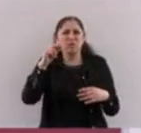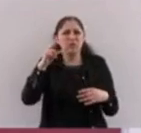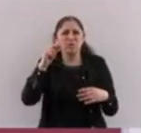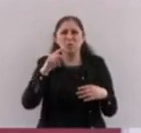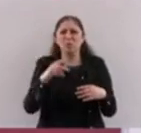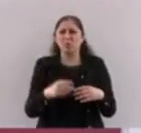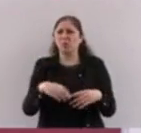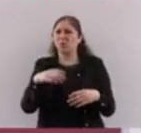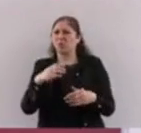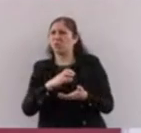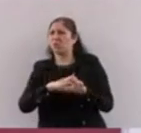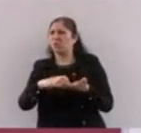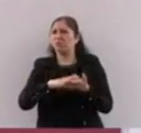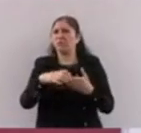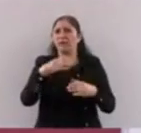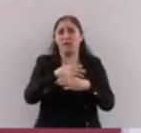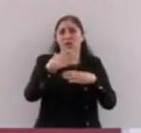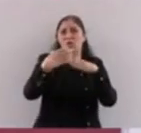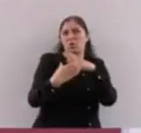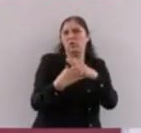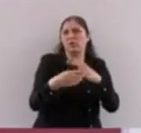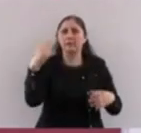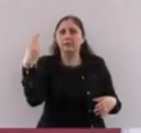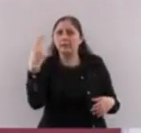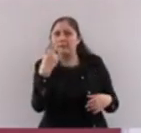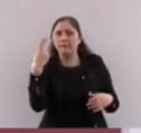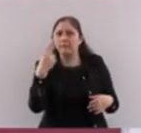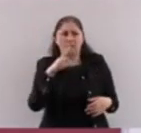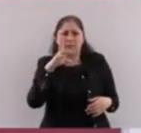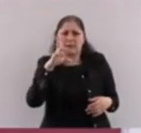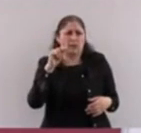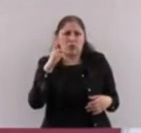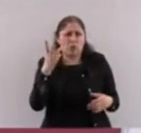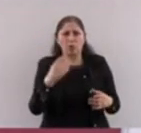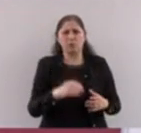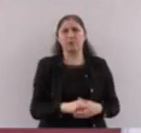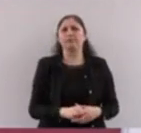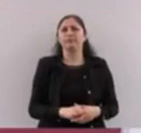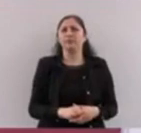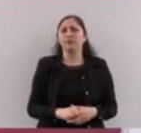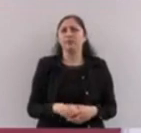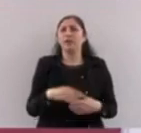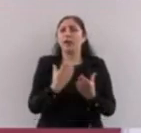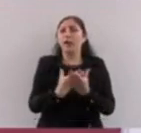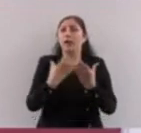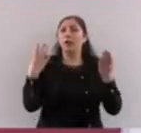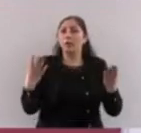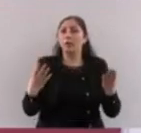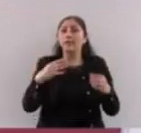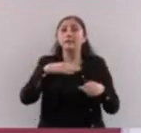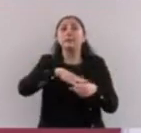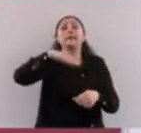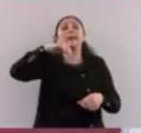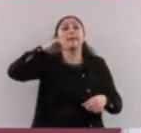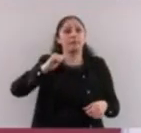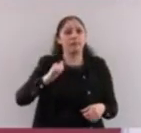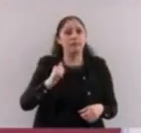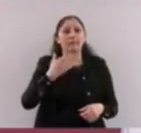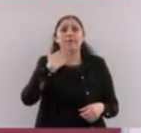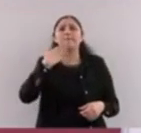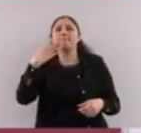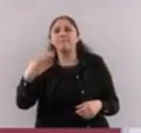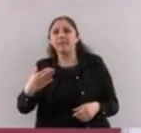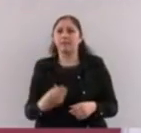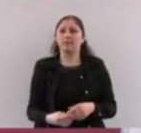se revisa puntualmente cada recurso que se ejerce por parte del gobierno. Y la tercera cosa que tal vez